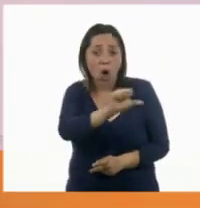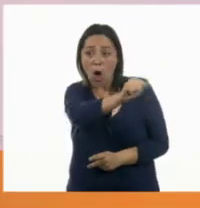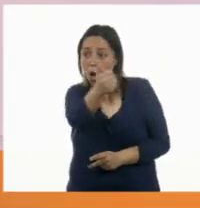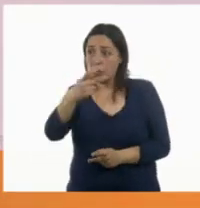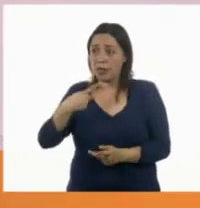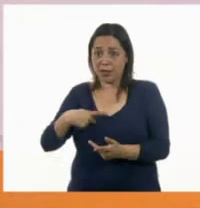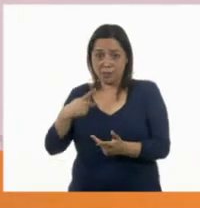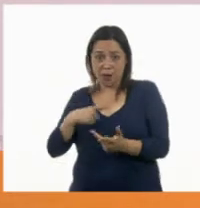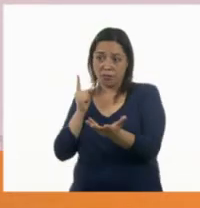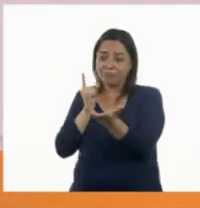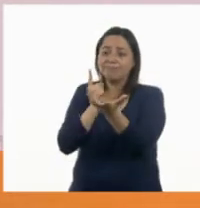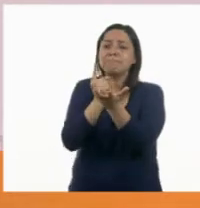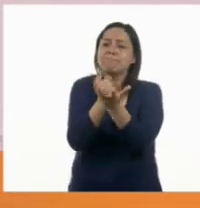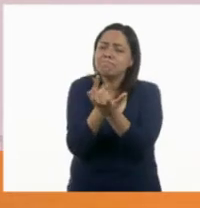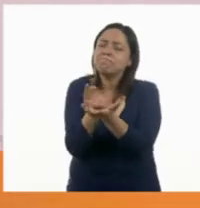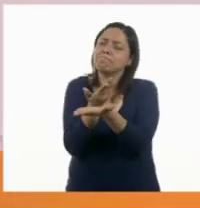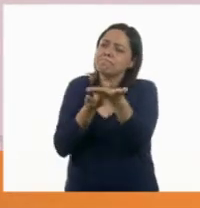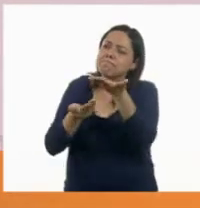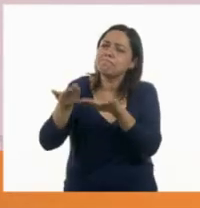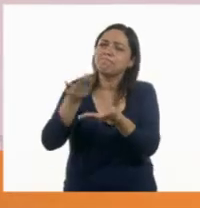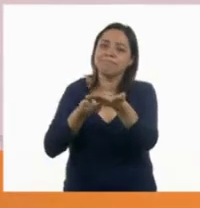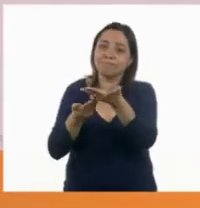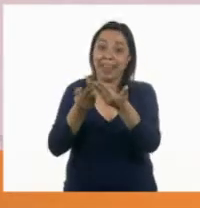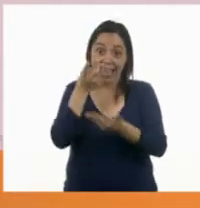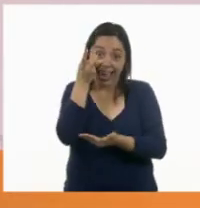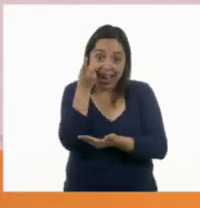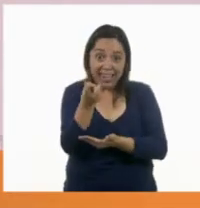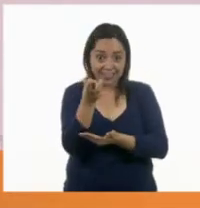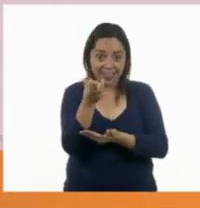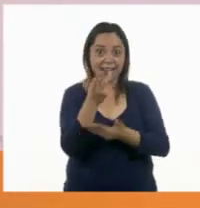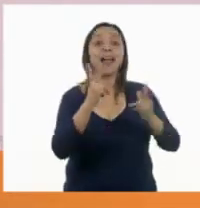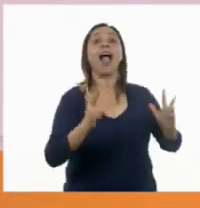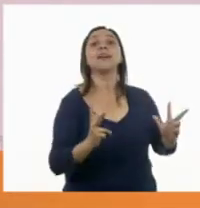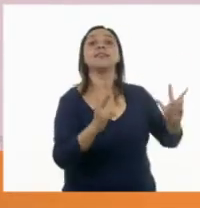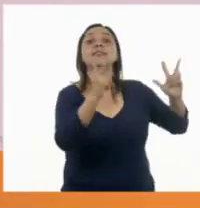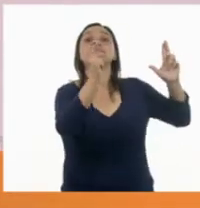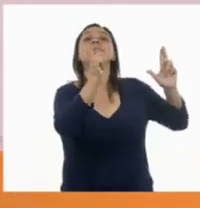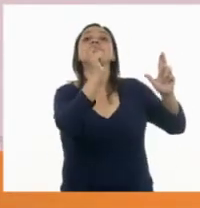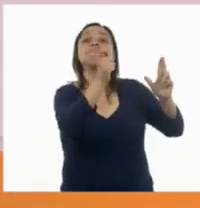Entonces queda ser buen acompañante. Vamos a anotarlo.